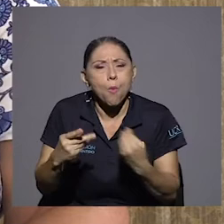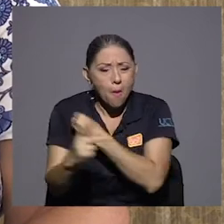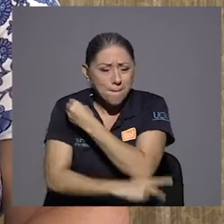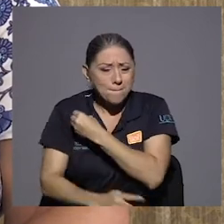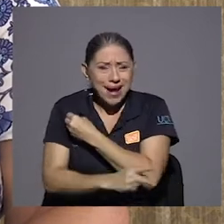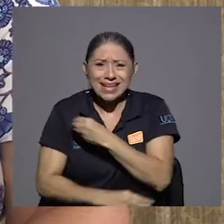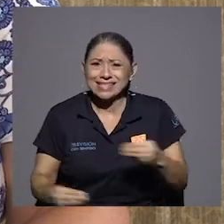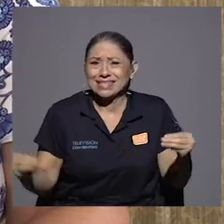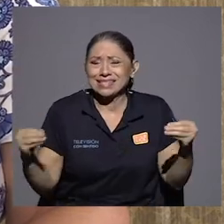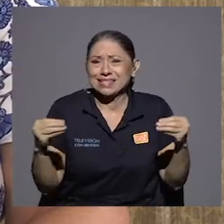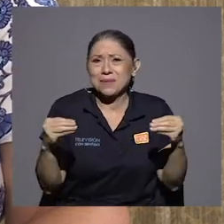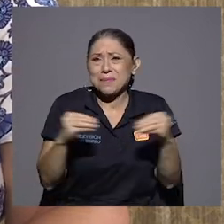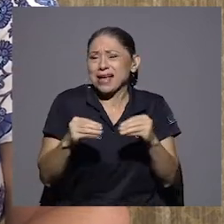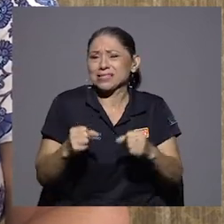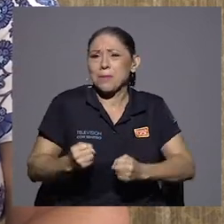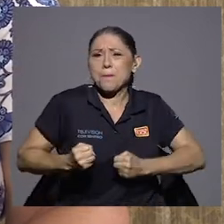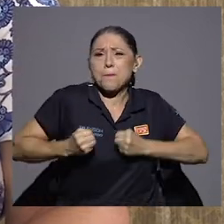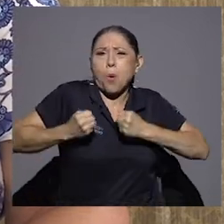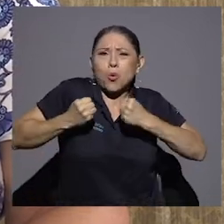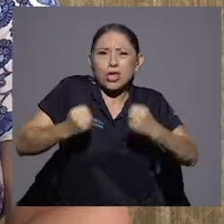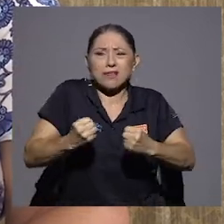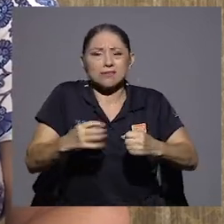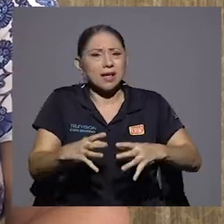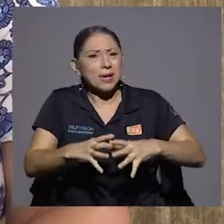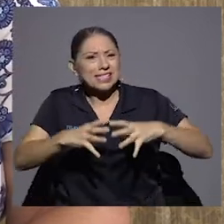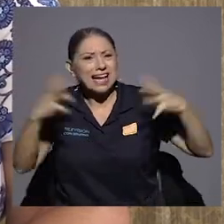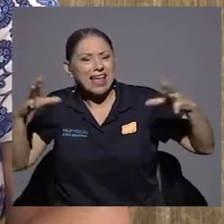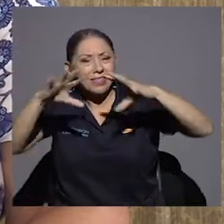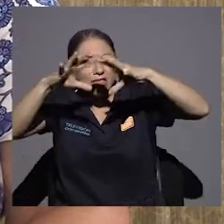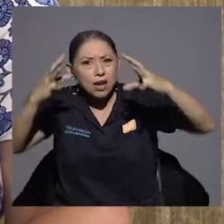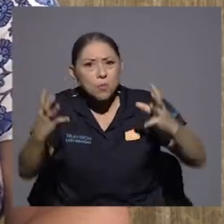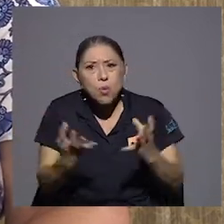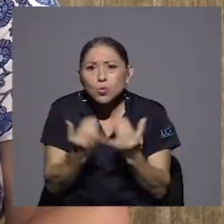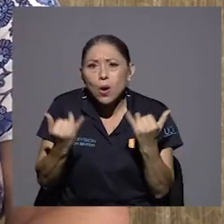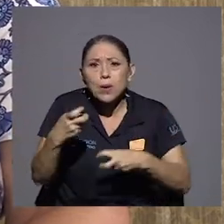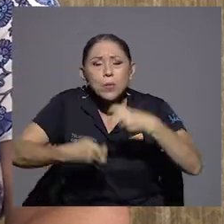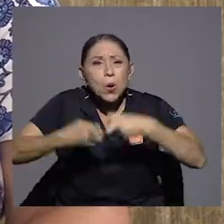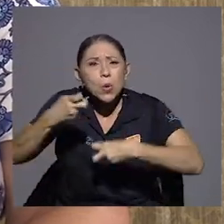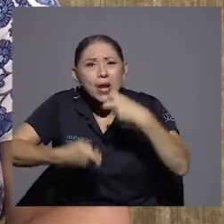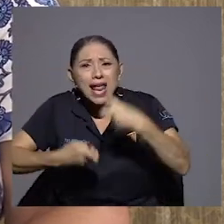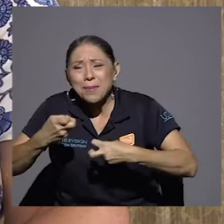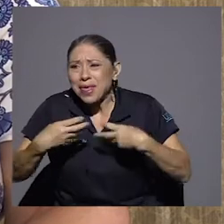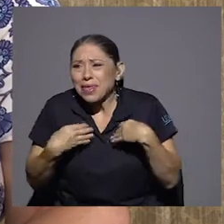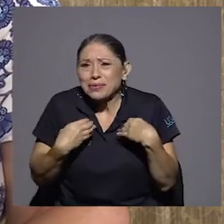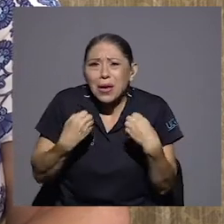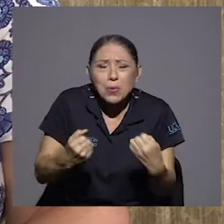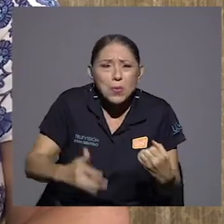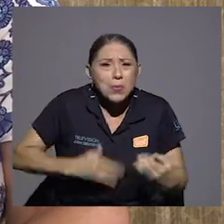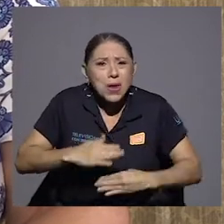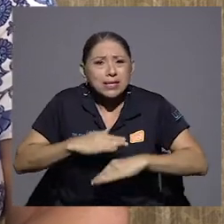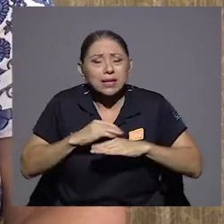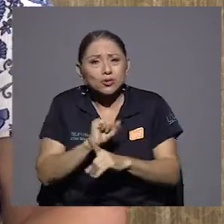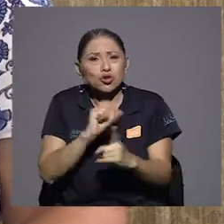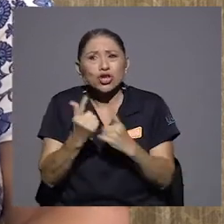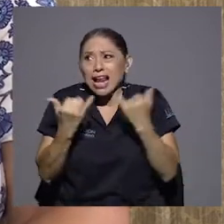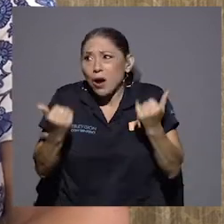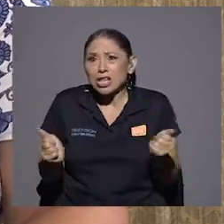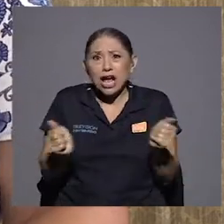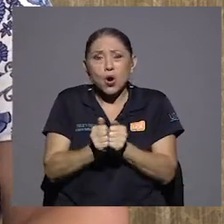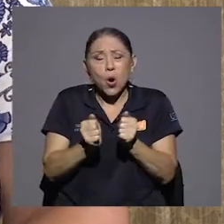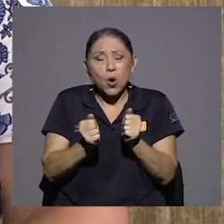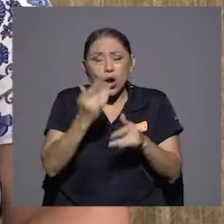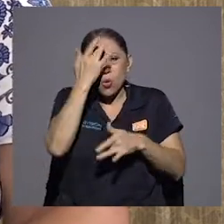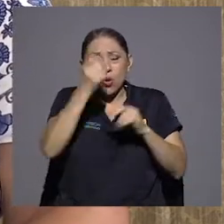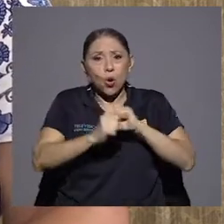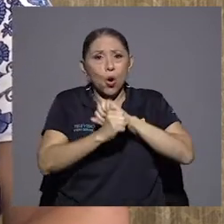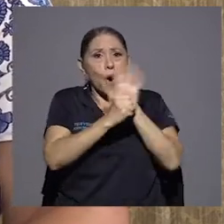problema de bienestar social? Donde ahorita con el problema del COVID ¿qué ha pasado? Que la gente llega, la salvan y le mandan